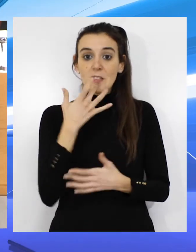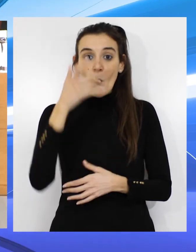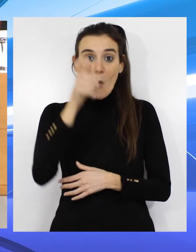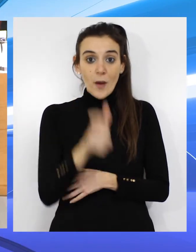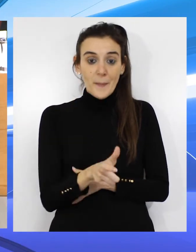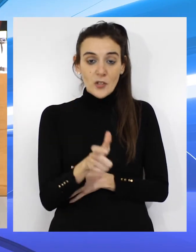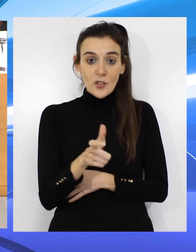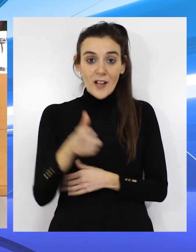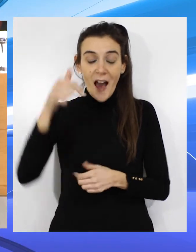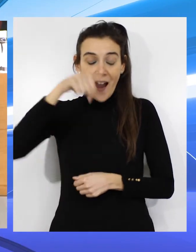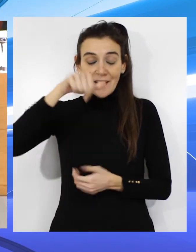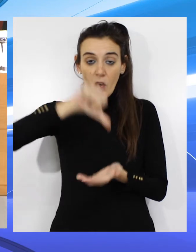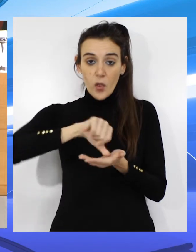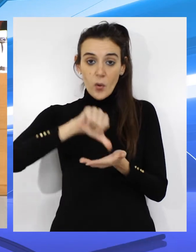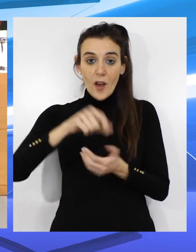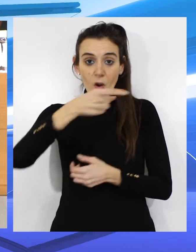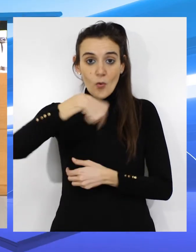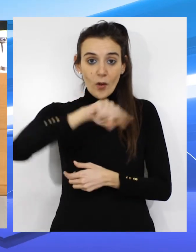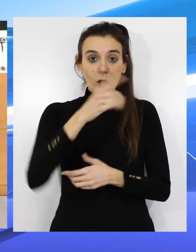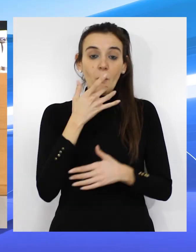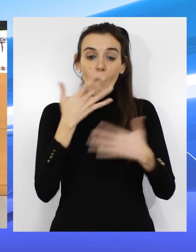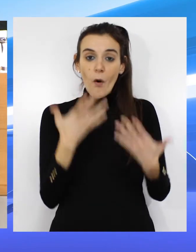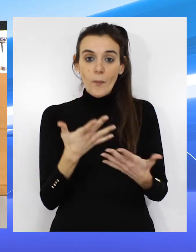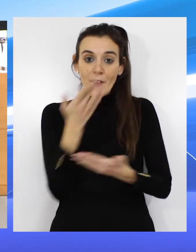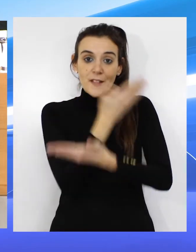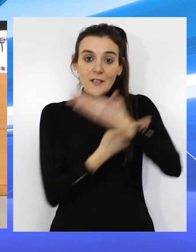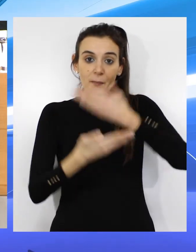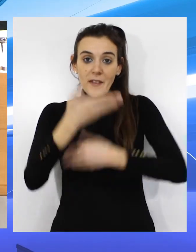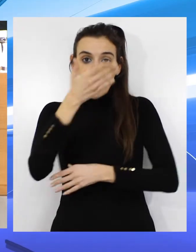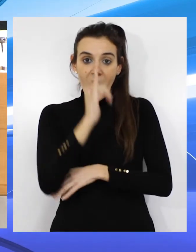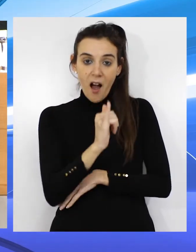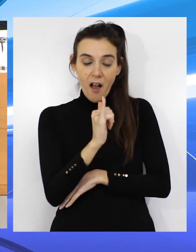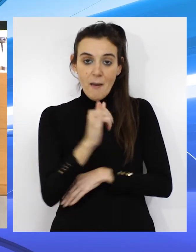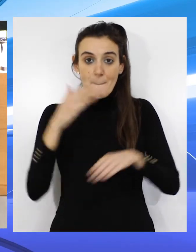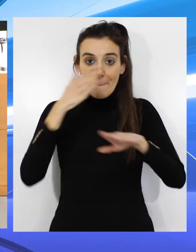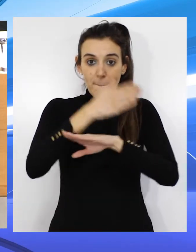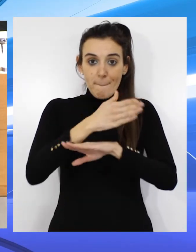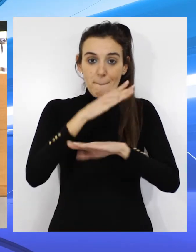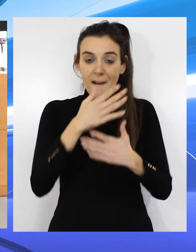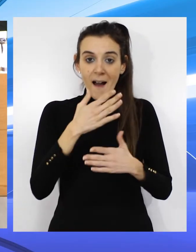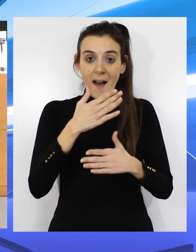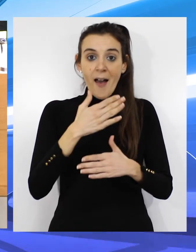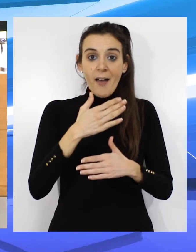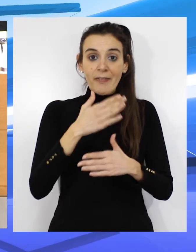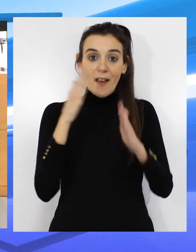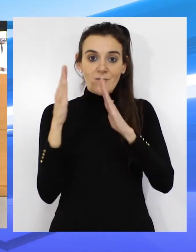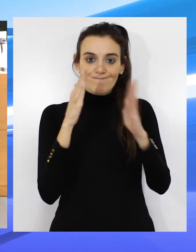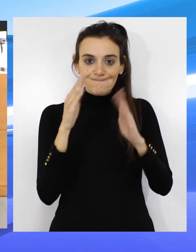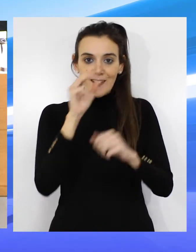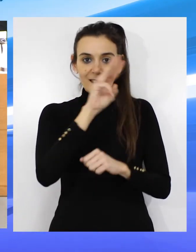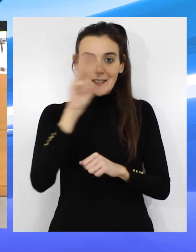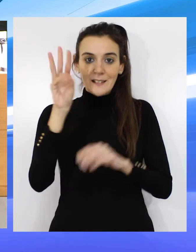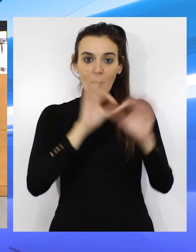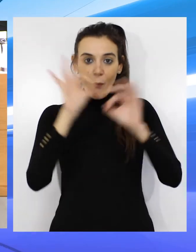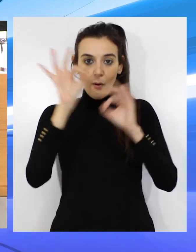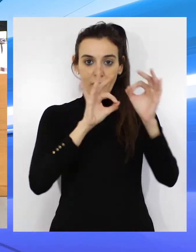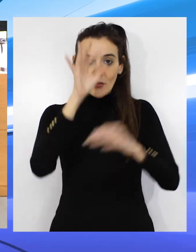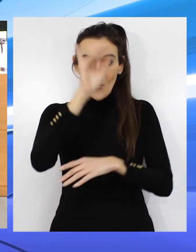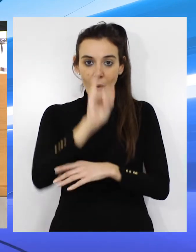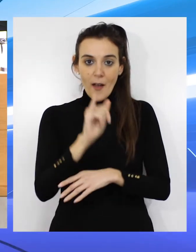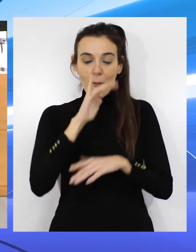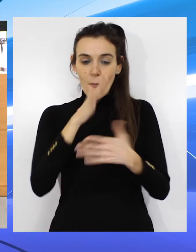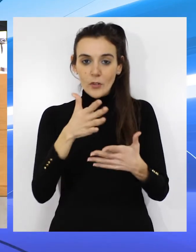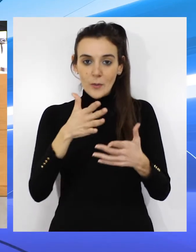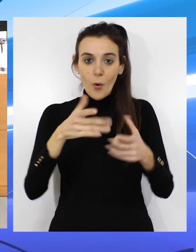Si una persona en nuestra ciudad acude con discapacidad del 33% en adelante,